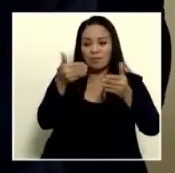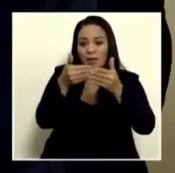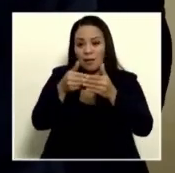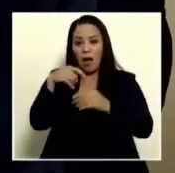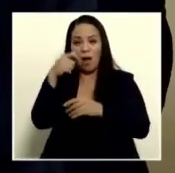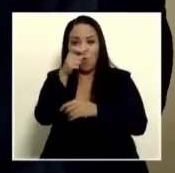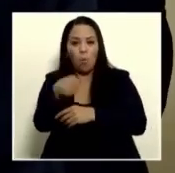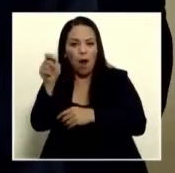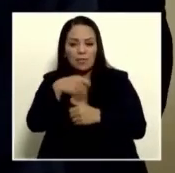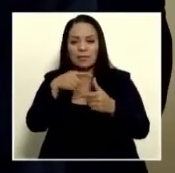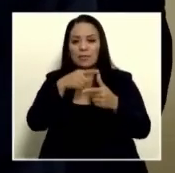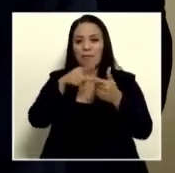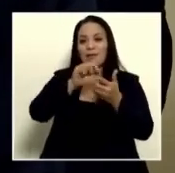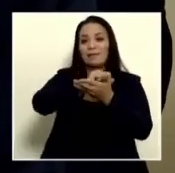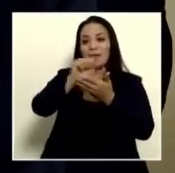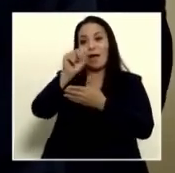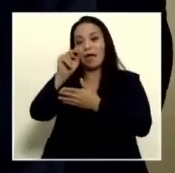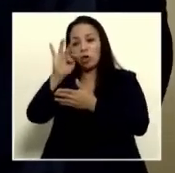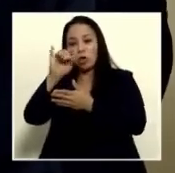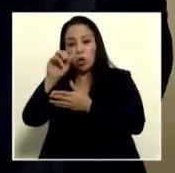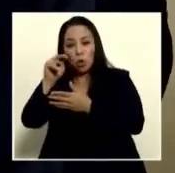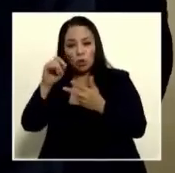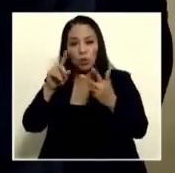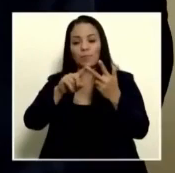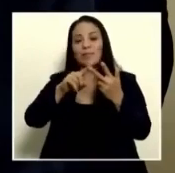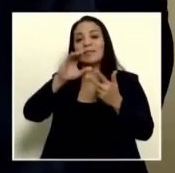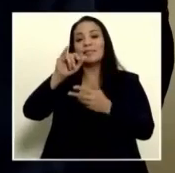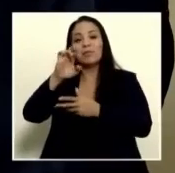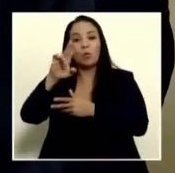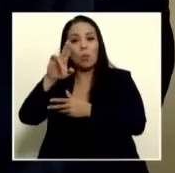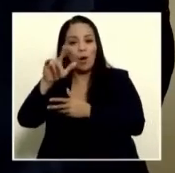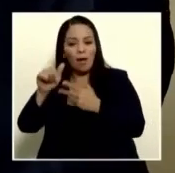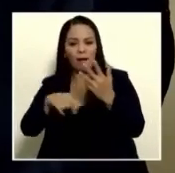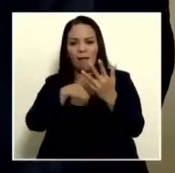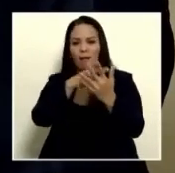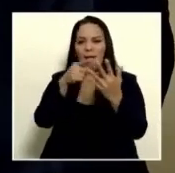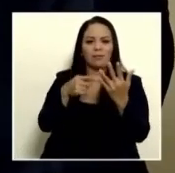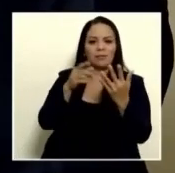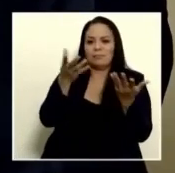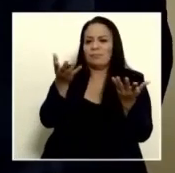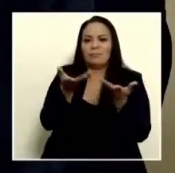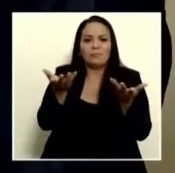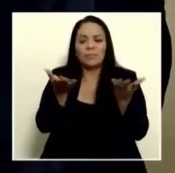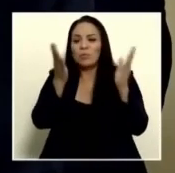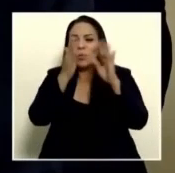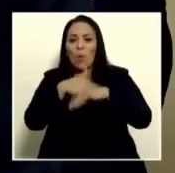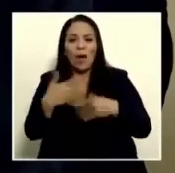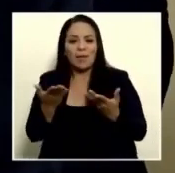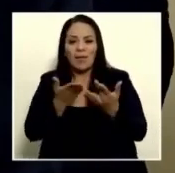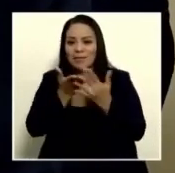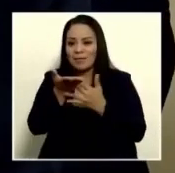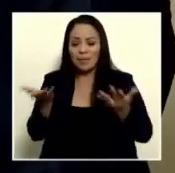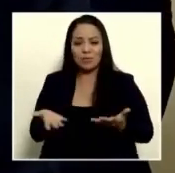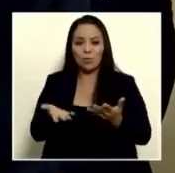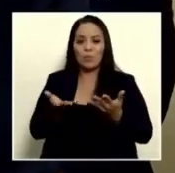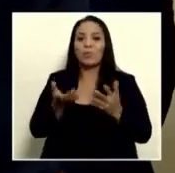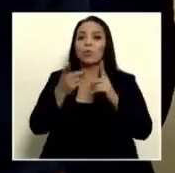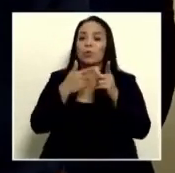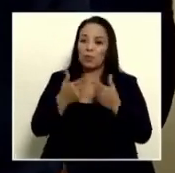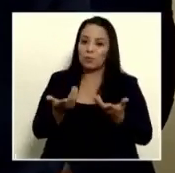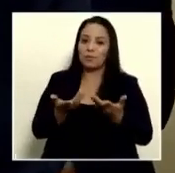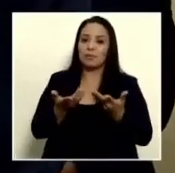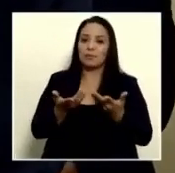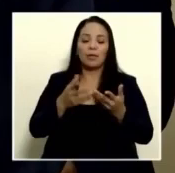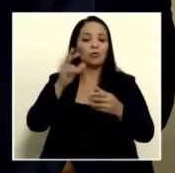Antonio y Ciruelas. Y por eso nuestro criterio es que hasta que no se solucione el tema del acceso, las actividades masivas no